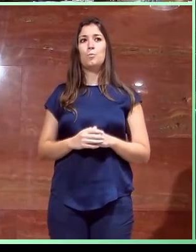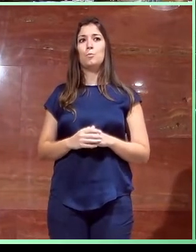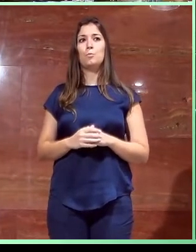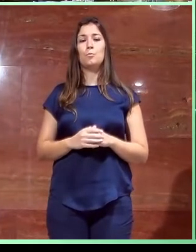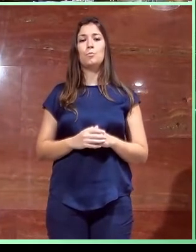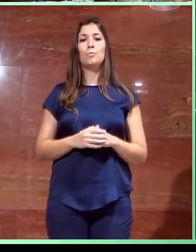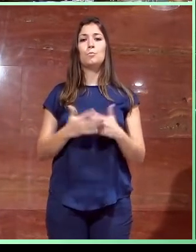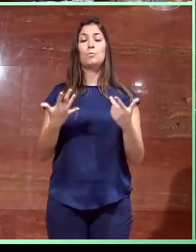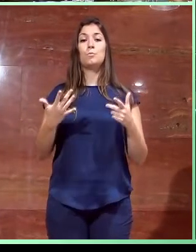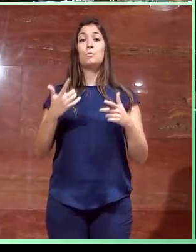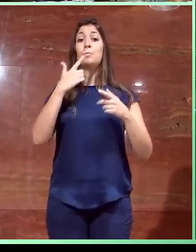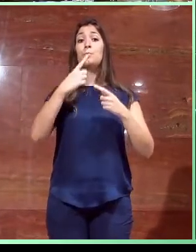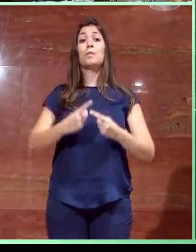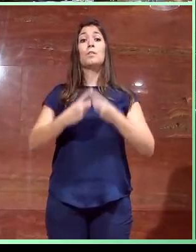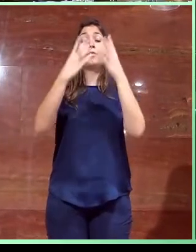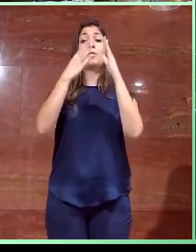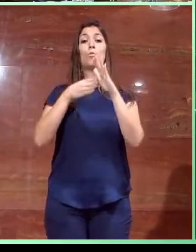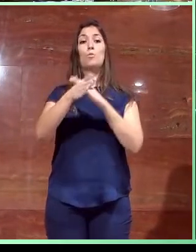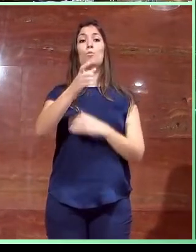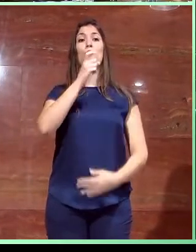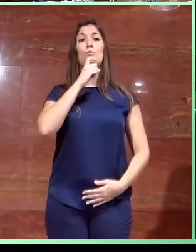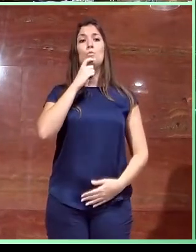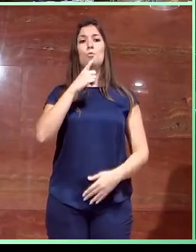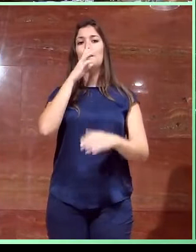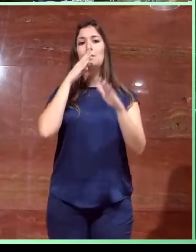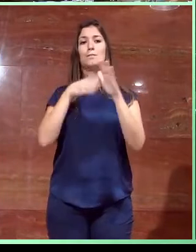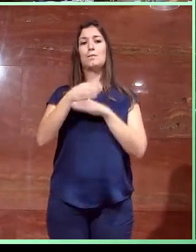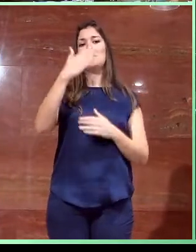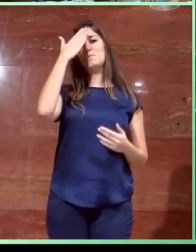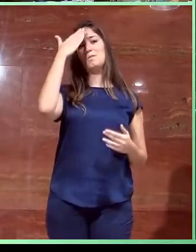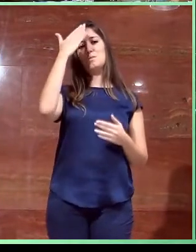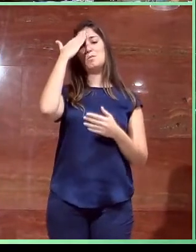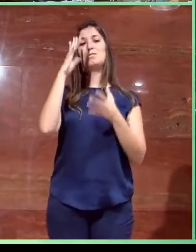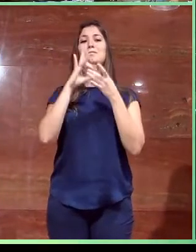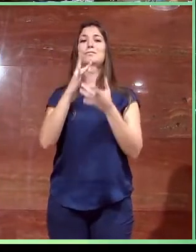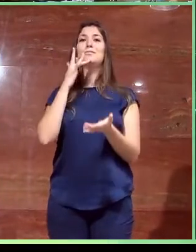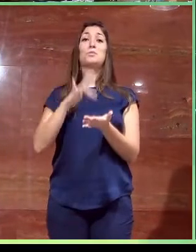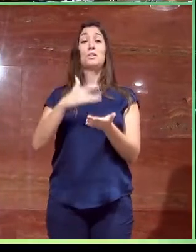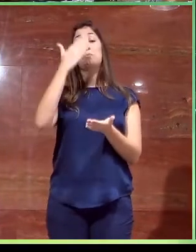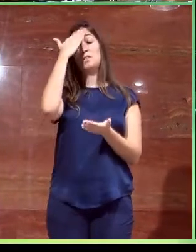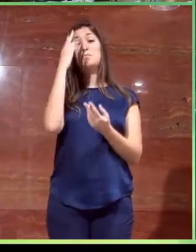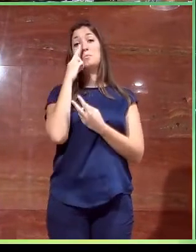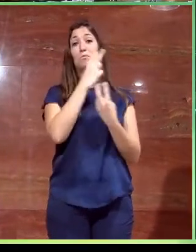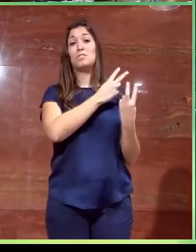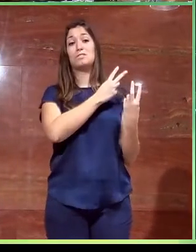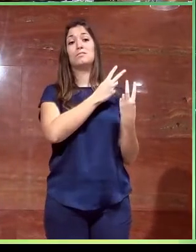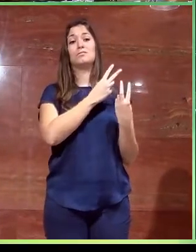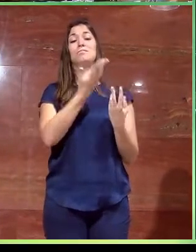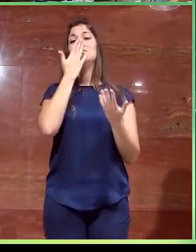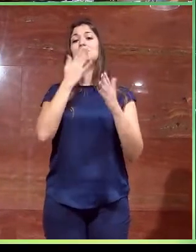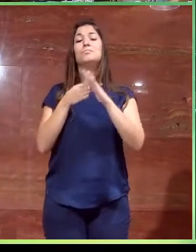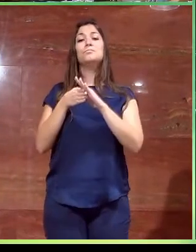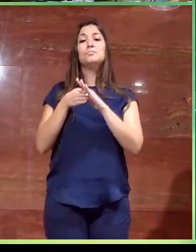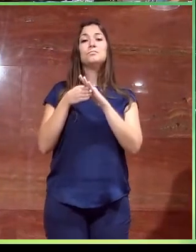Al edificio se accede, bueno, pues esta es la fechada principal, una de las partes de la fechada principal, como veis aquí, es el acceso